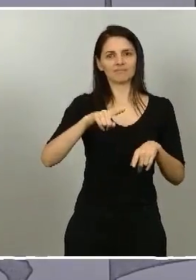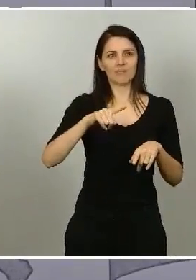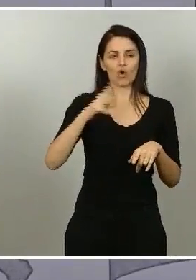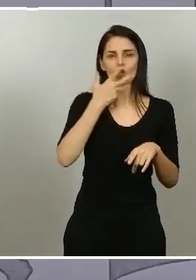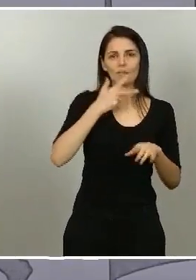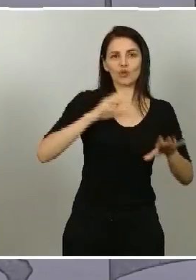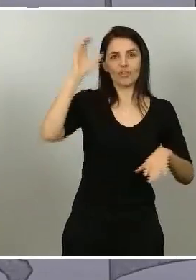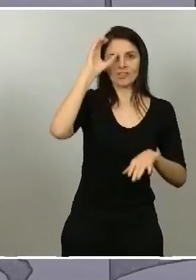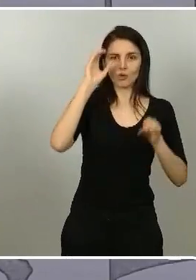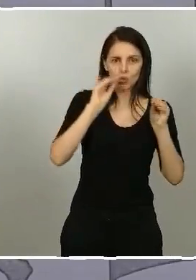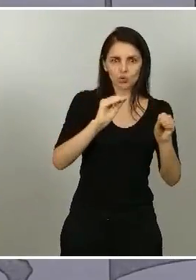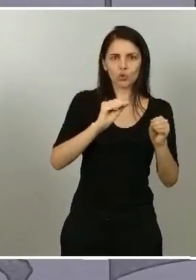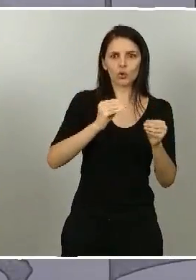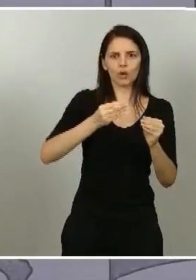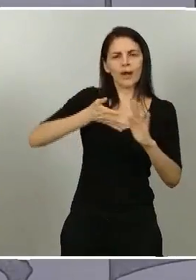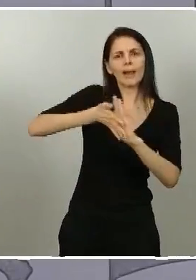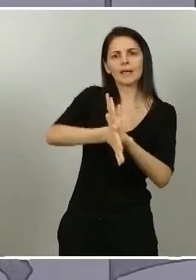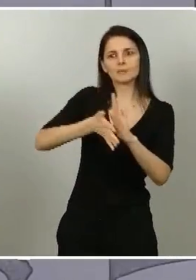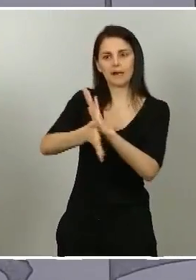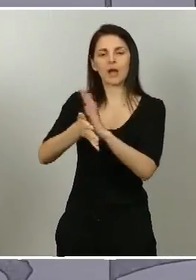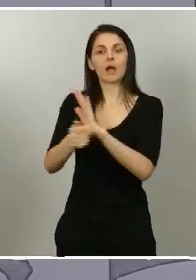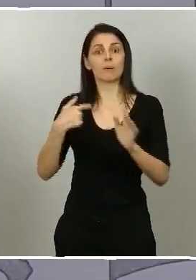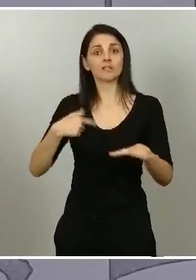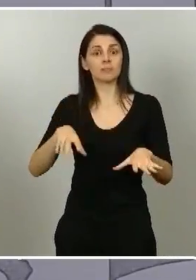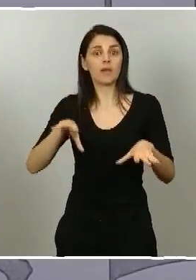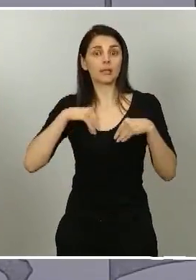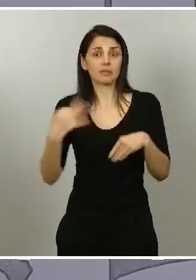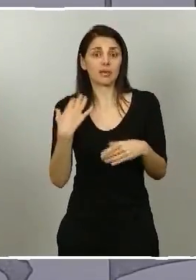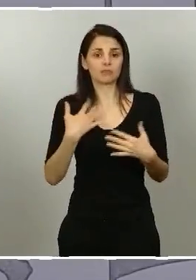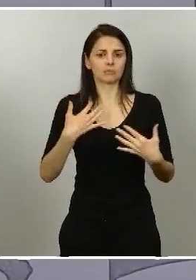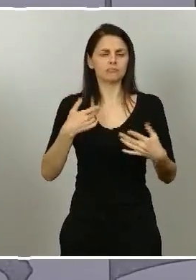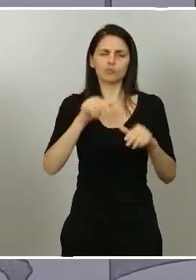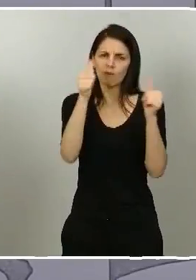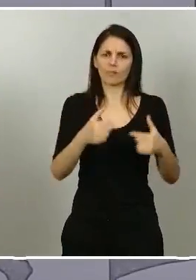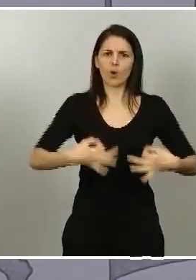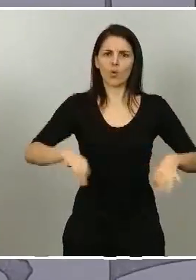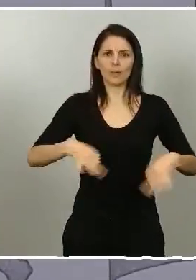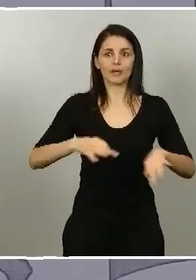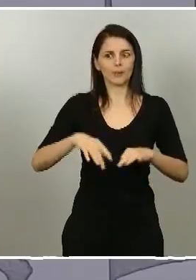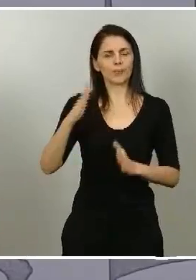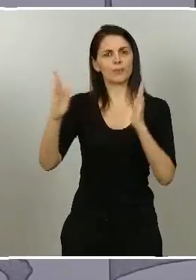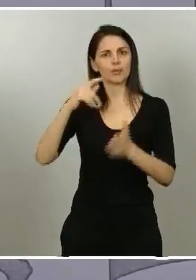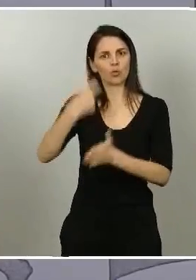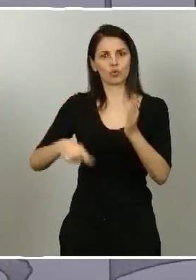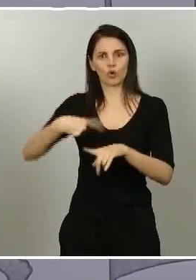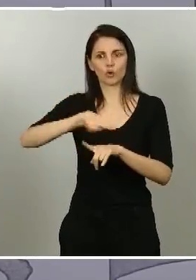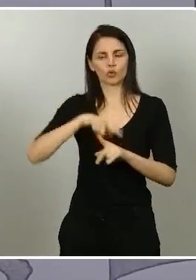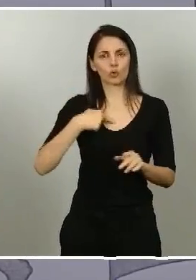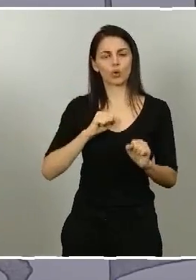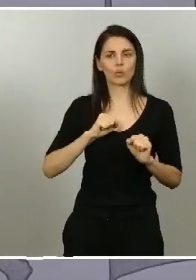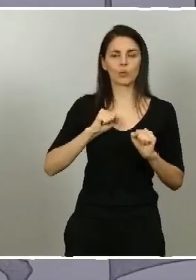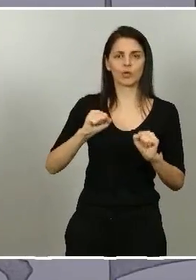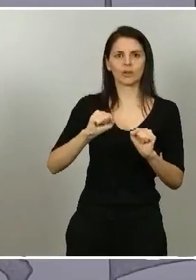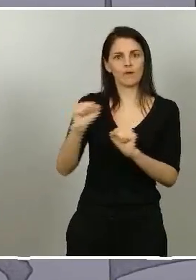en consecuencia con humildad nuestra indefensión en momentos duros. Nunca, nunca se ha dejado